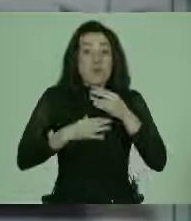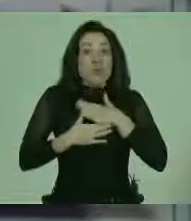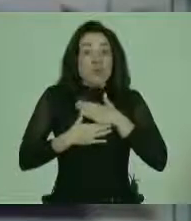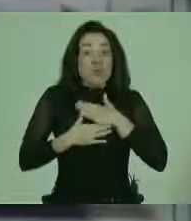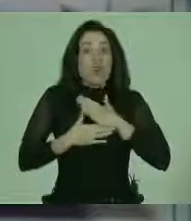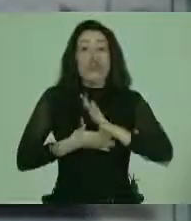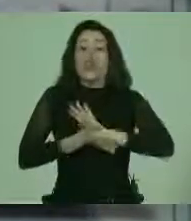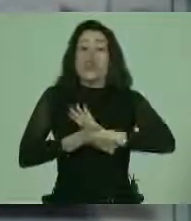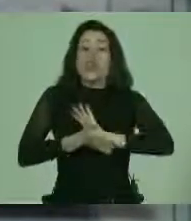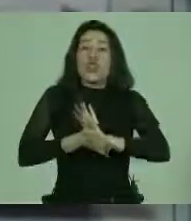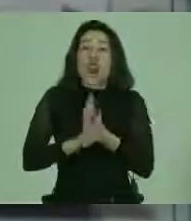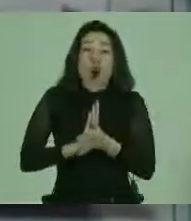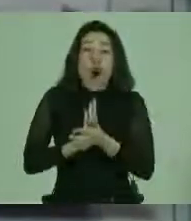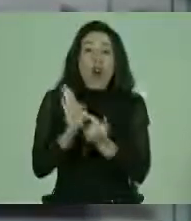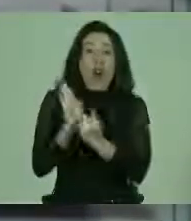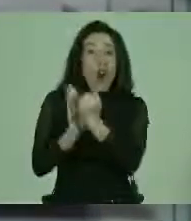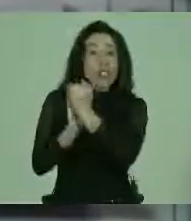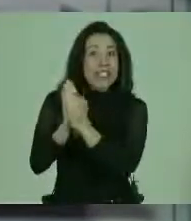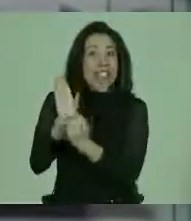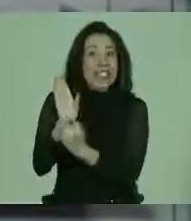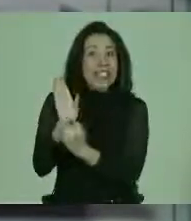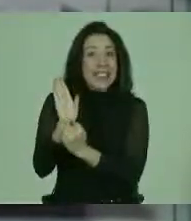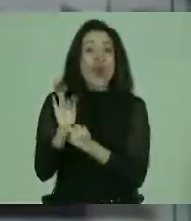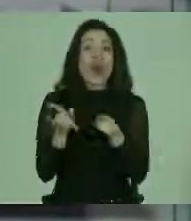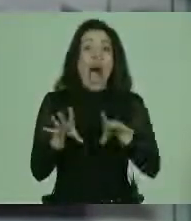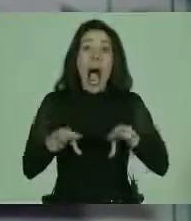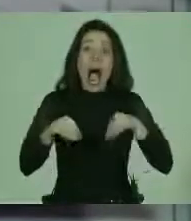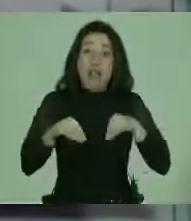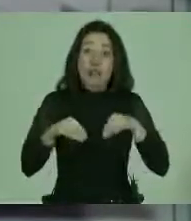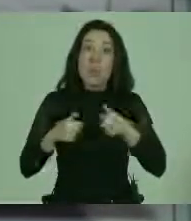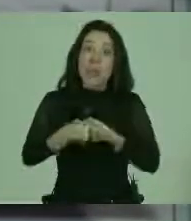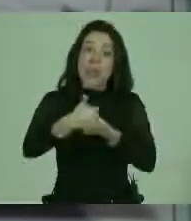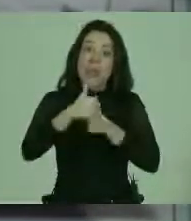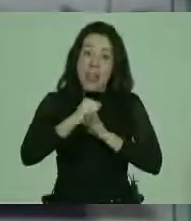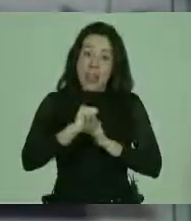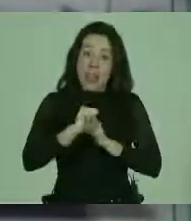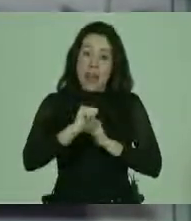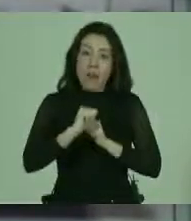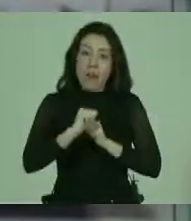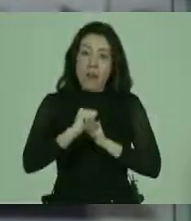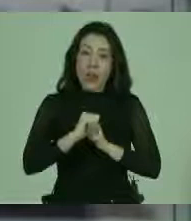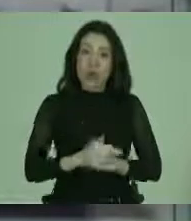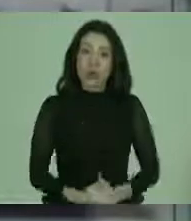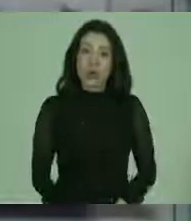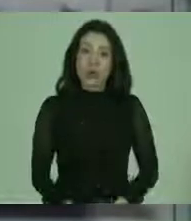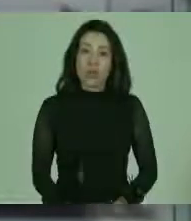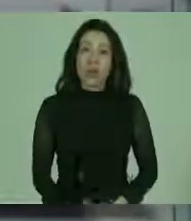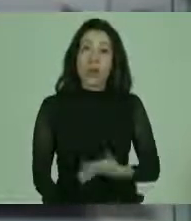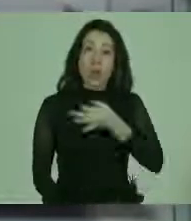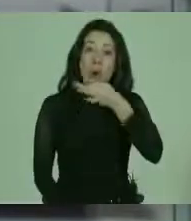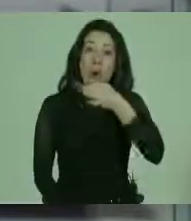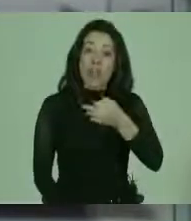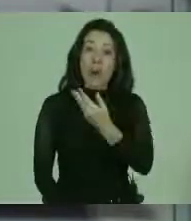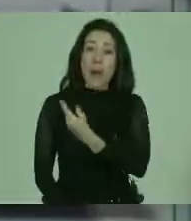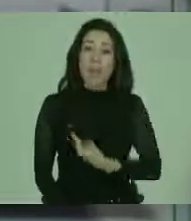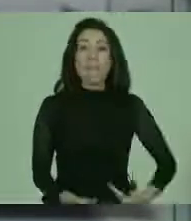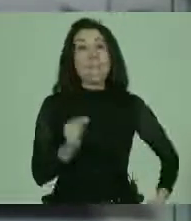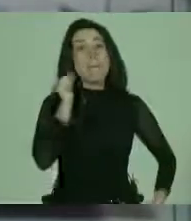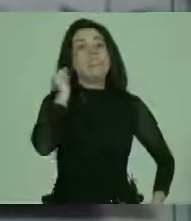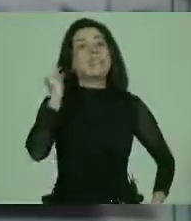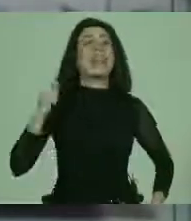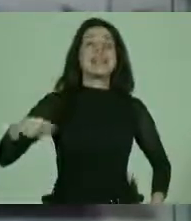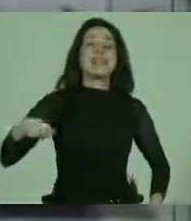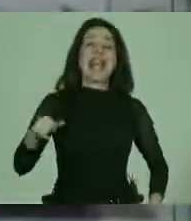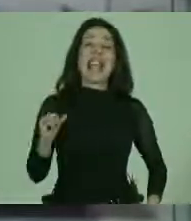todo su articulado, asume también este desafío. Como bien planteaba la Presidenta del